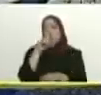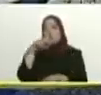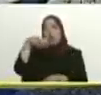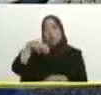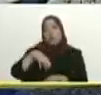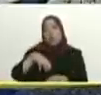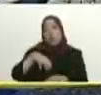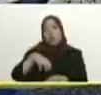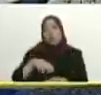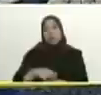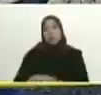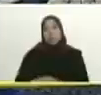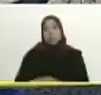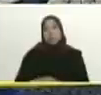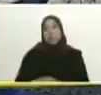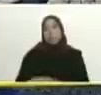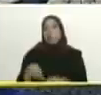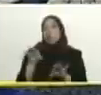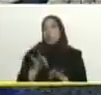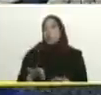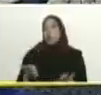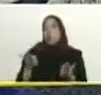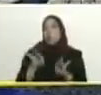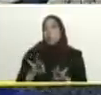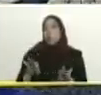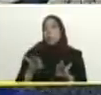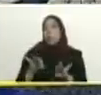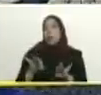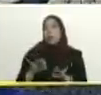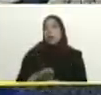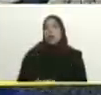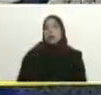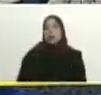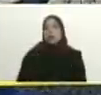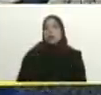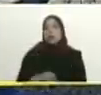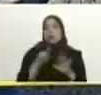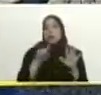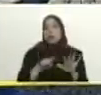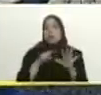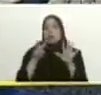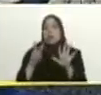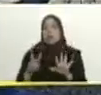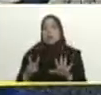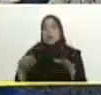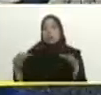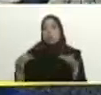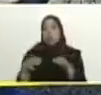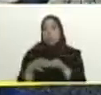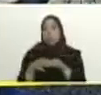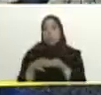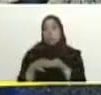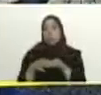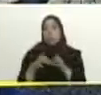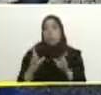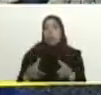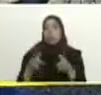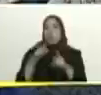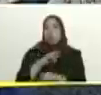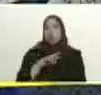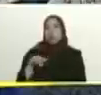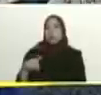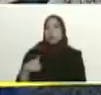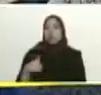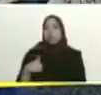y solamente en el Táchira tenemos 67 pluviómetros eso nos permite a nosotros una